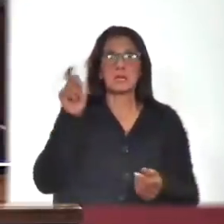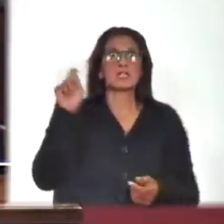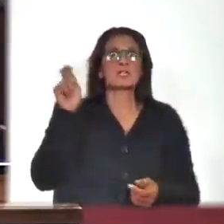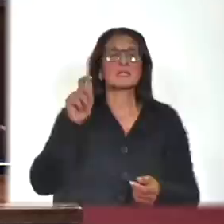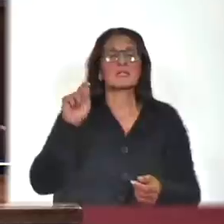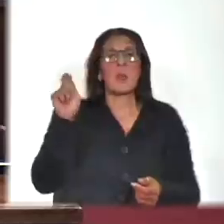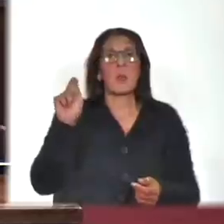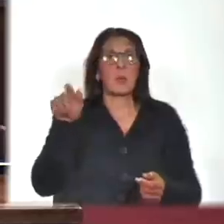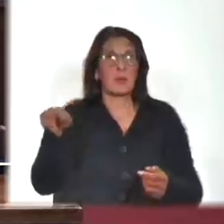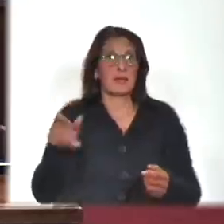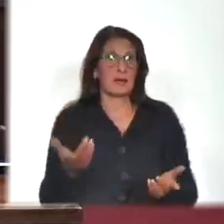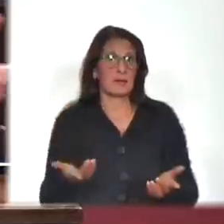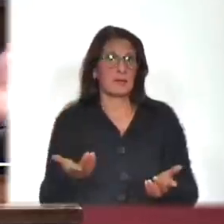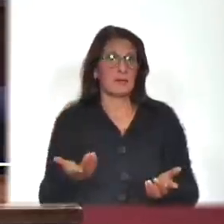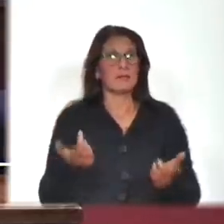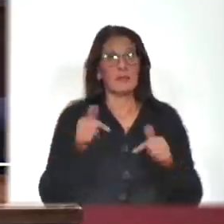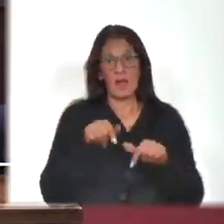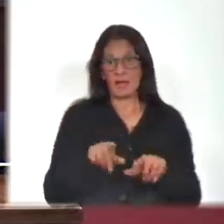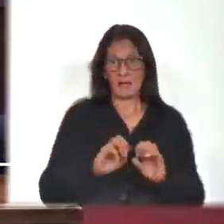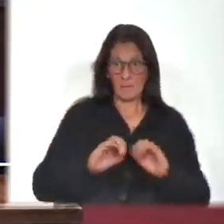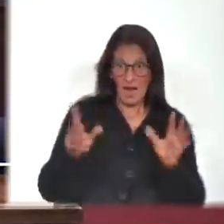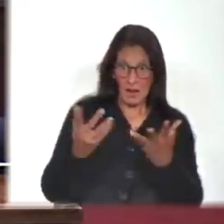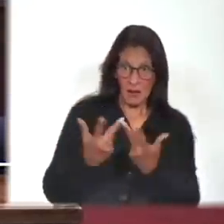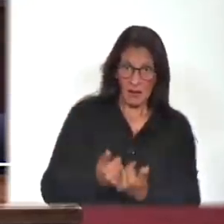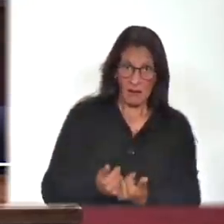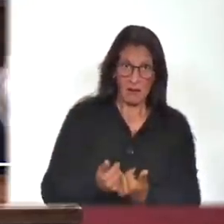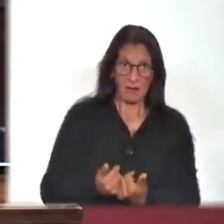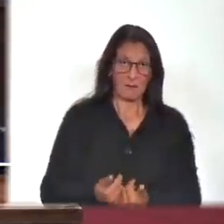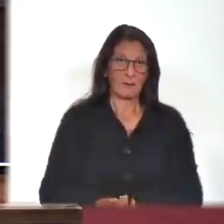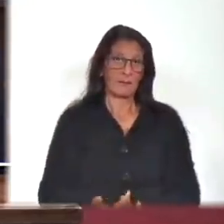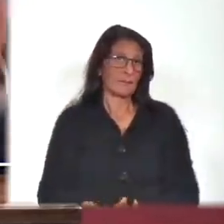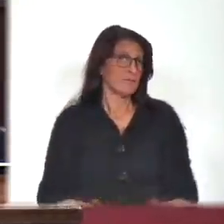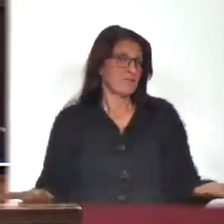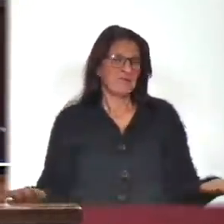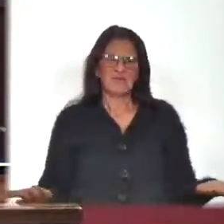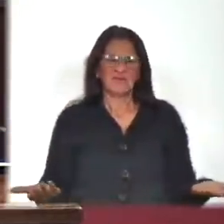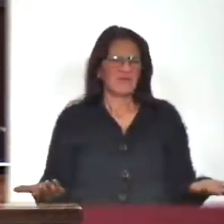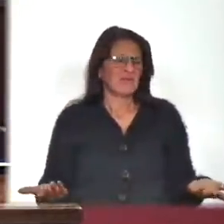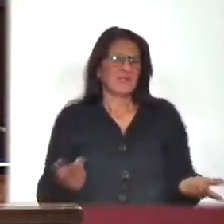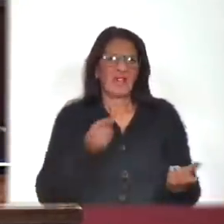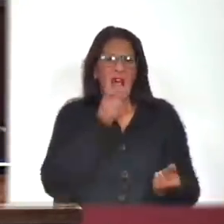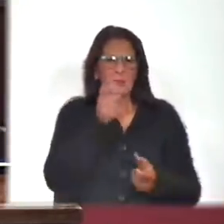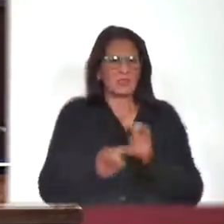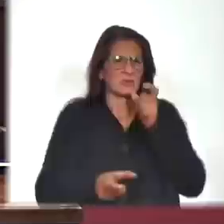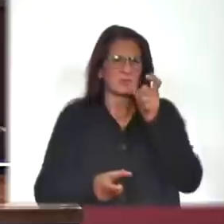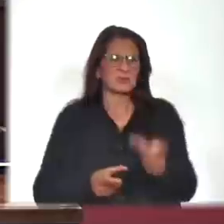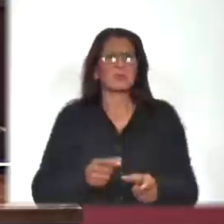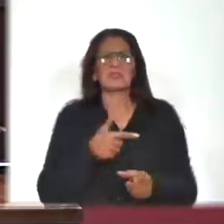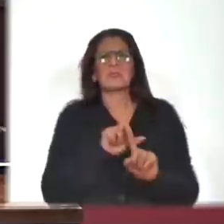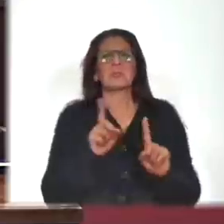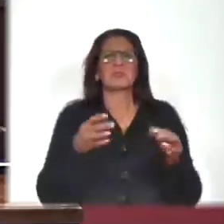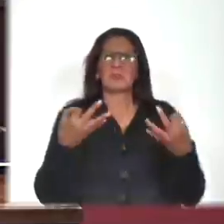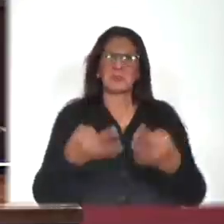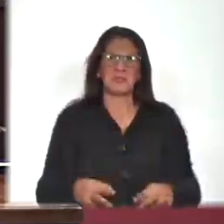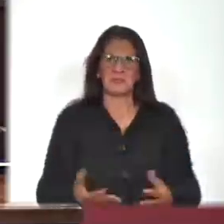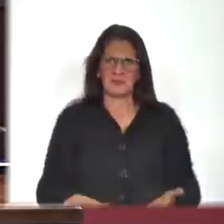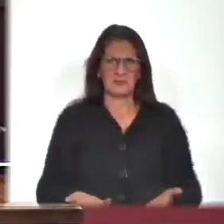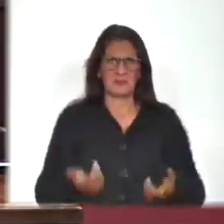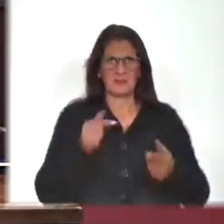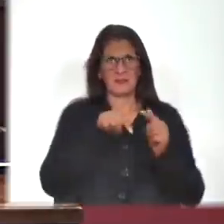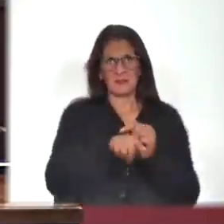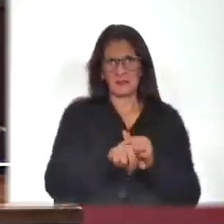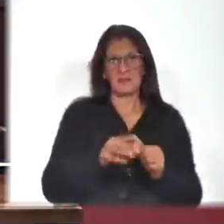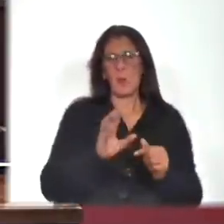dependa del ministro. ¿Procedió mal, Salinas? Es absurda toda la argumentación, señor presidente. Cae por su base. Acá no hay ningún